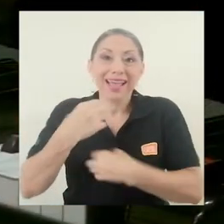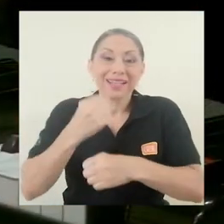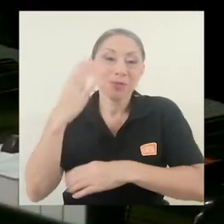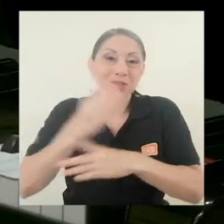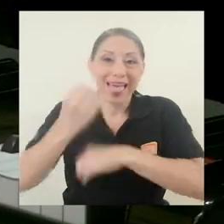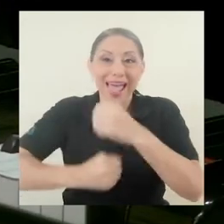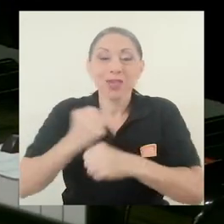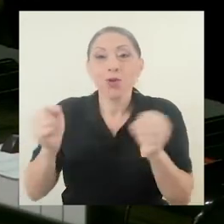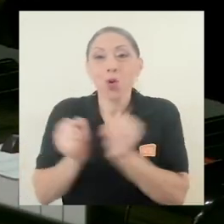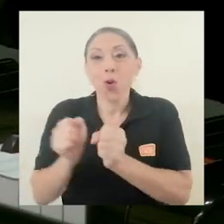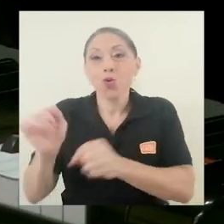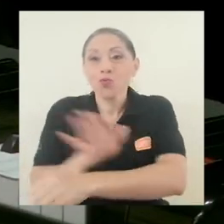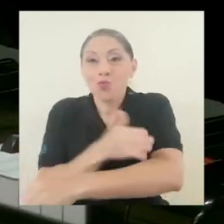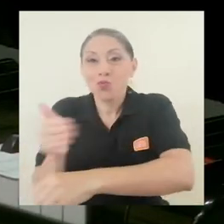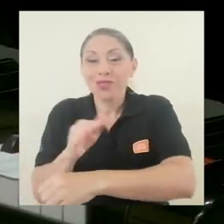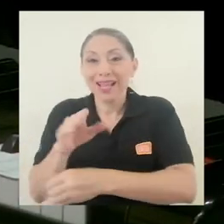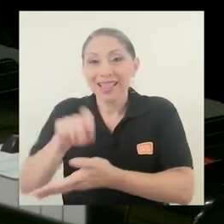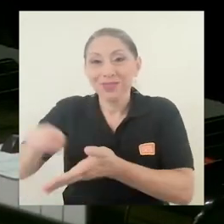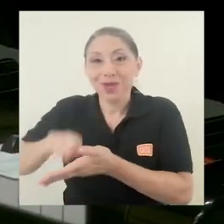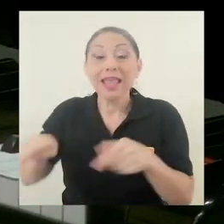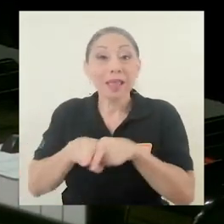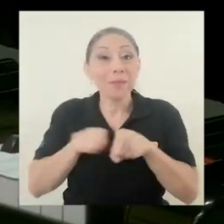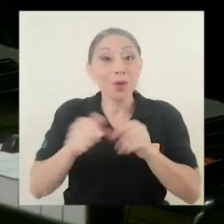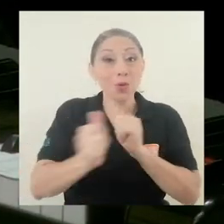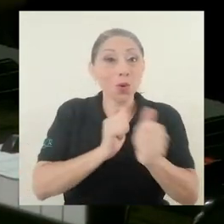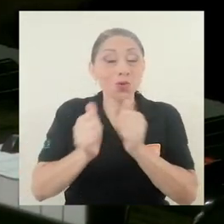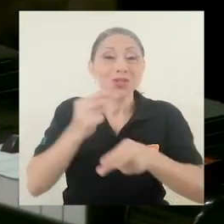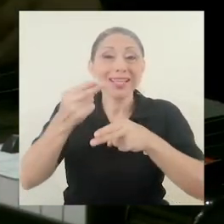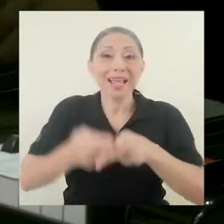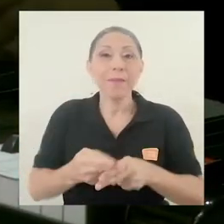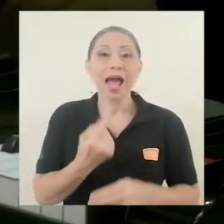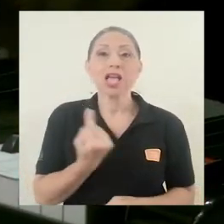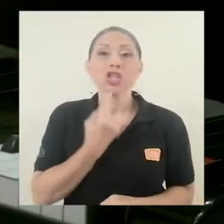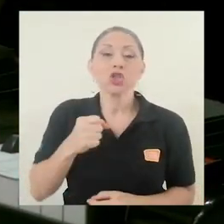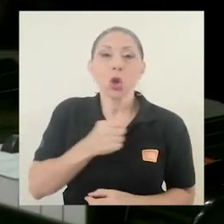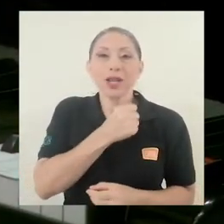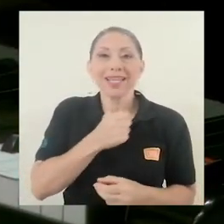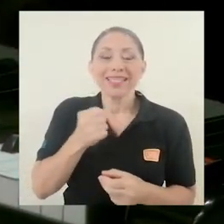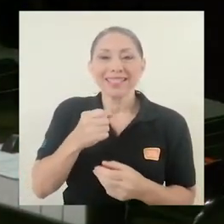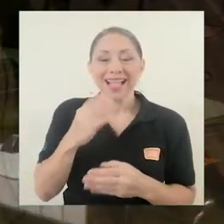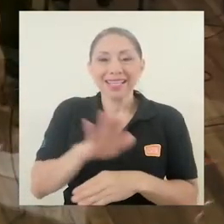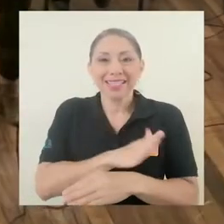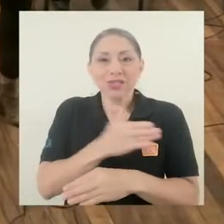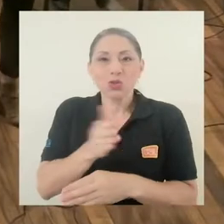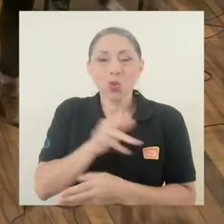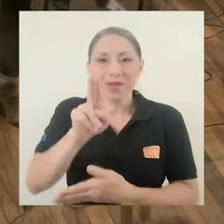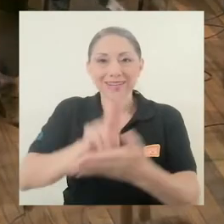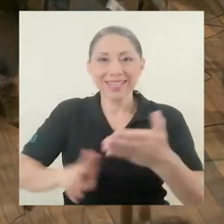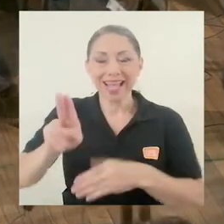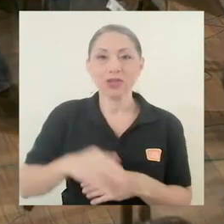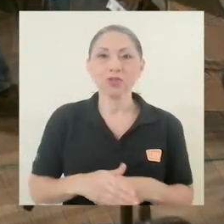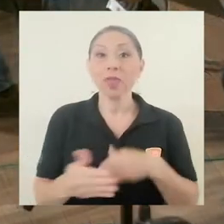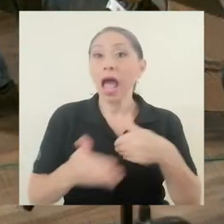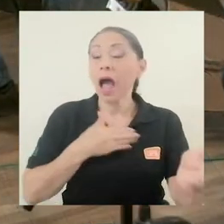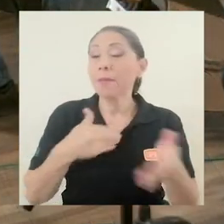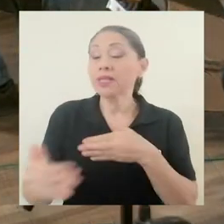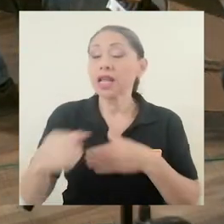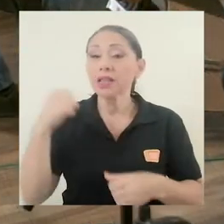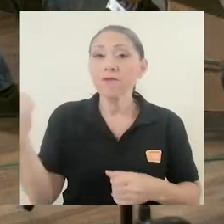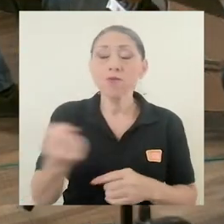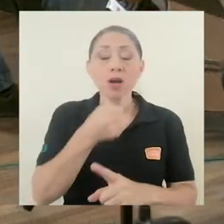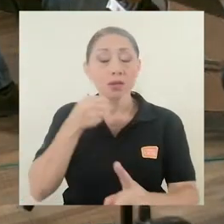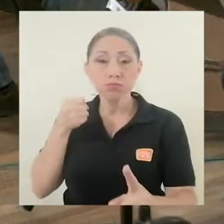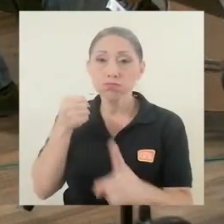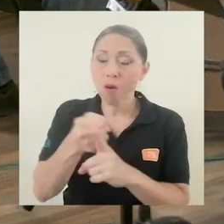y también un concurso muy especial para la escuela que se llama Solistas Universitarios. A pesar del duro golpe que la